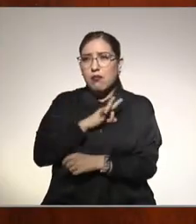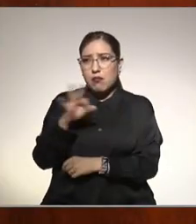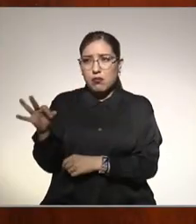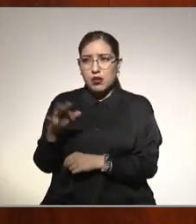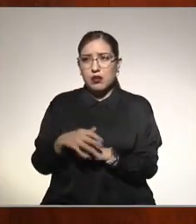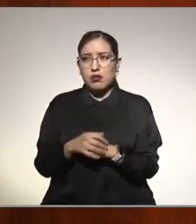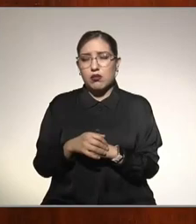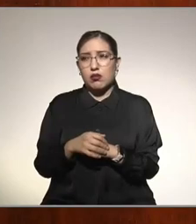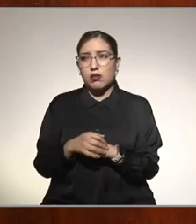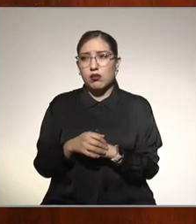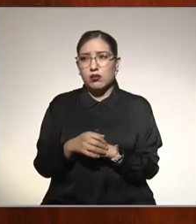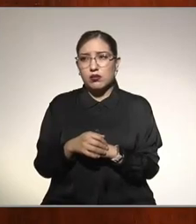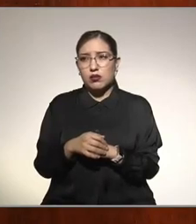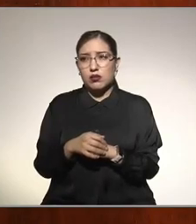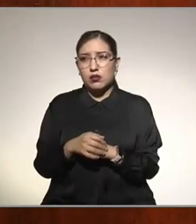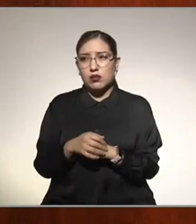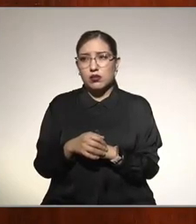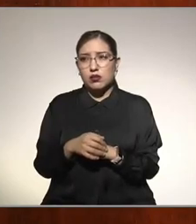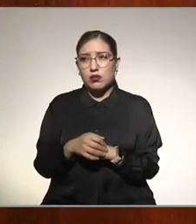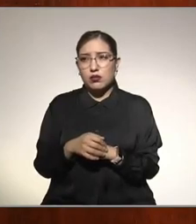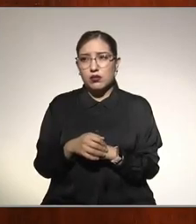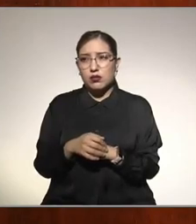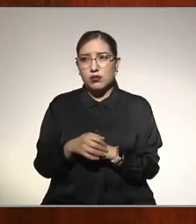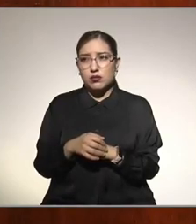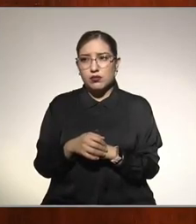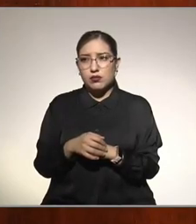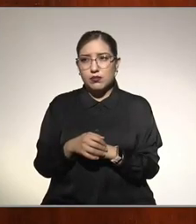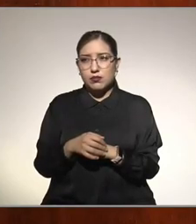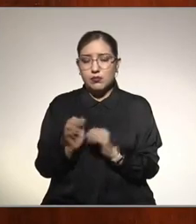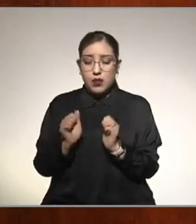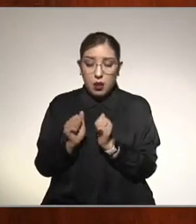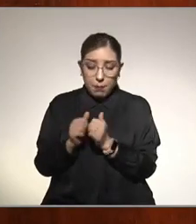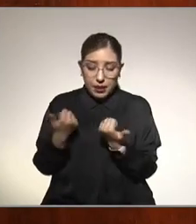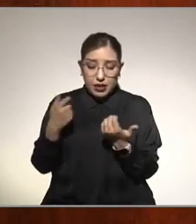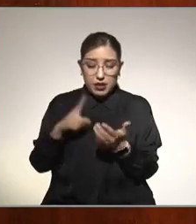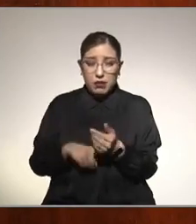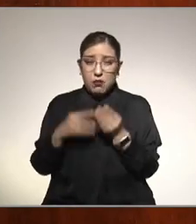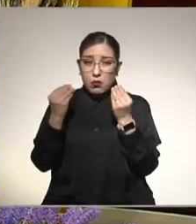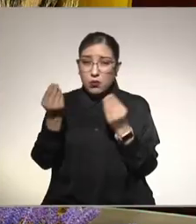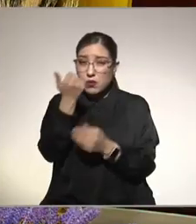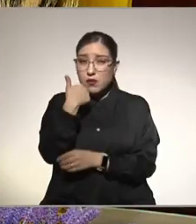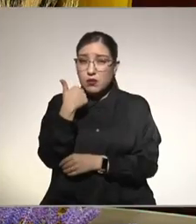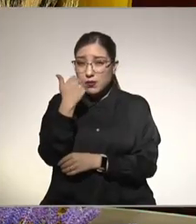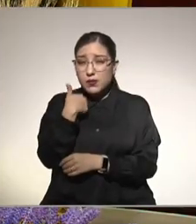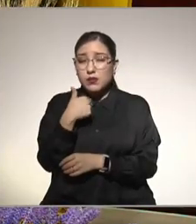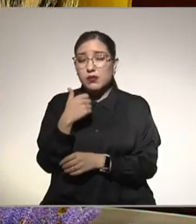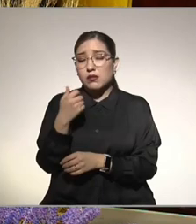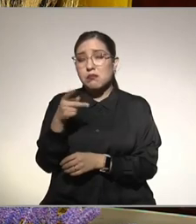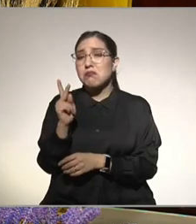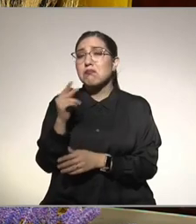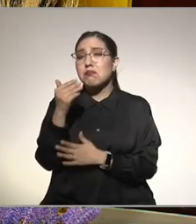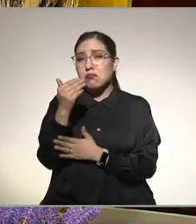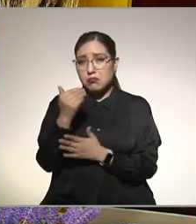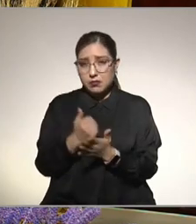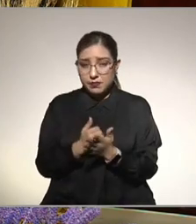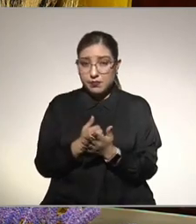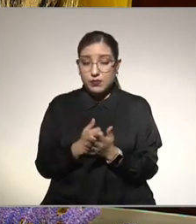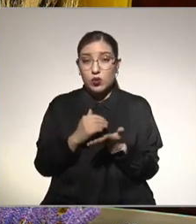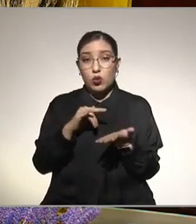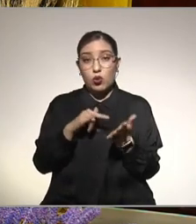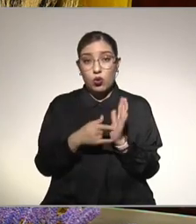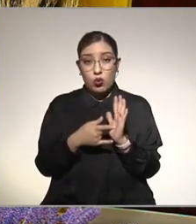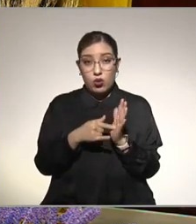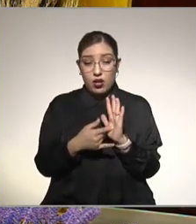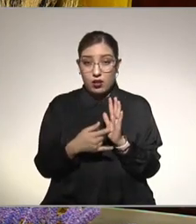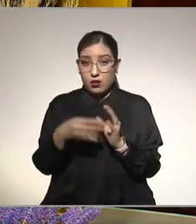con mucha azúcar y hay un pan que no va a tener esta azúcar horarios regulares no tener mucho tiempo